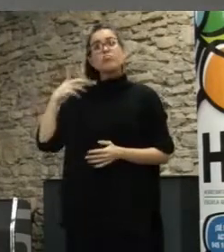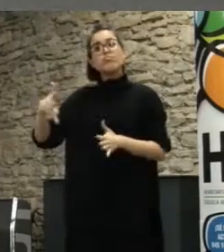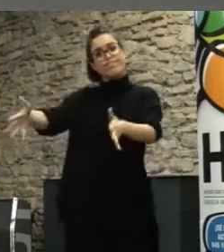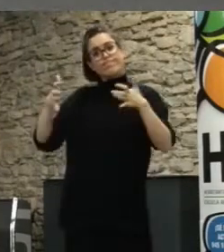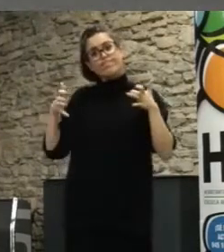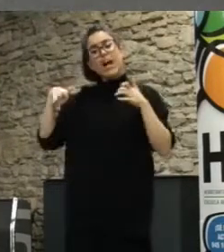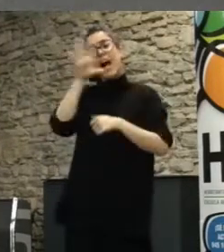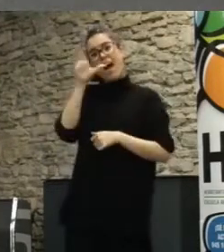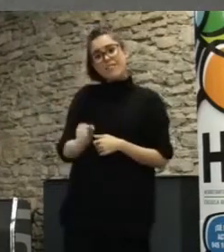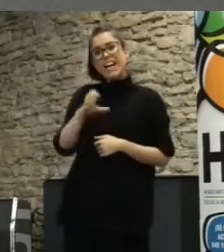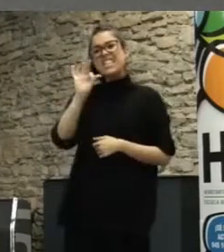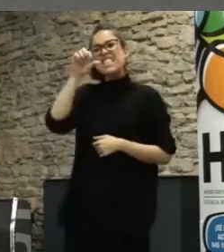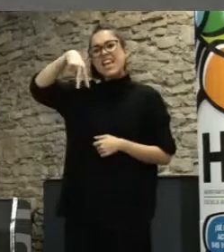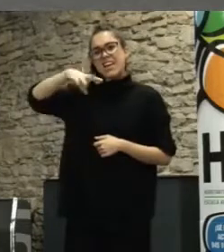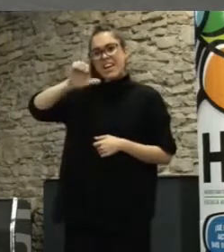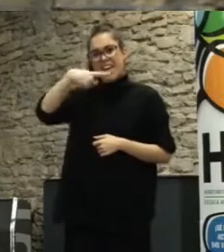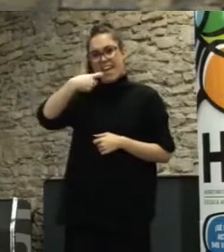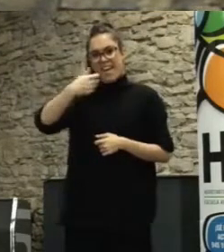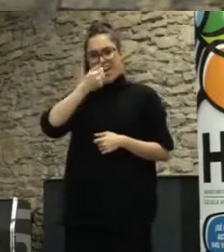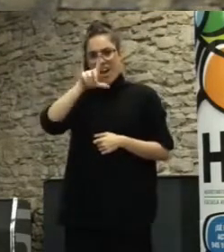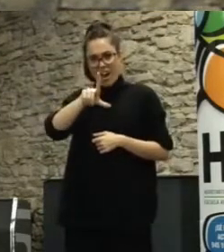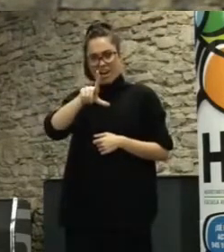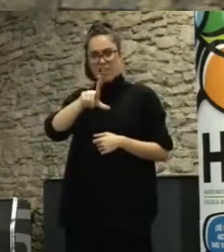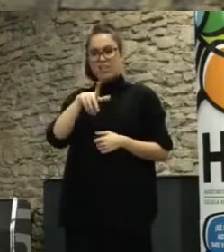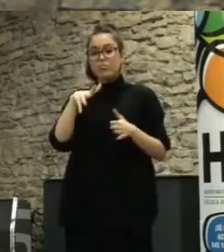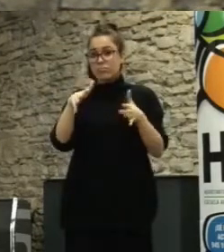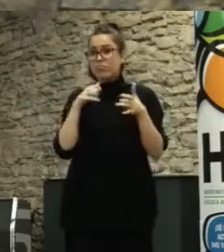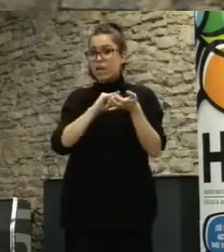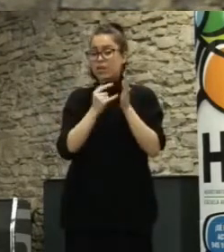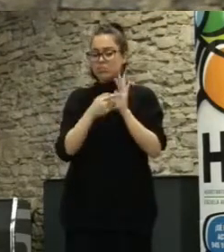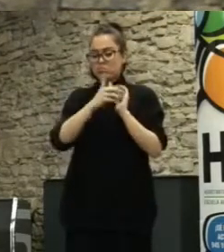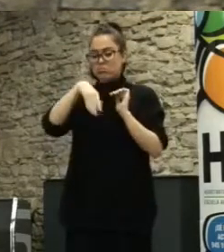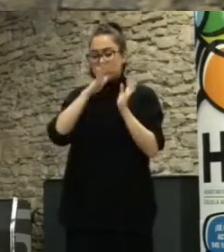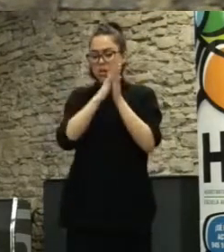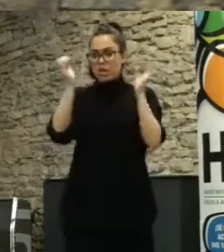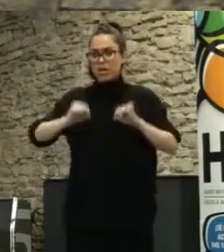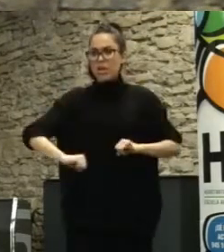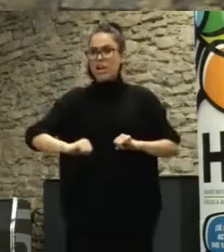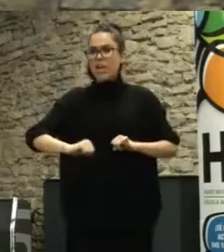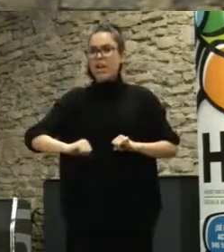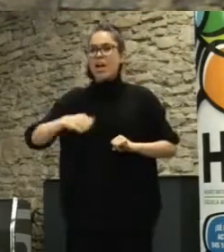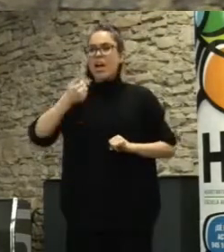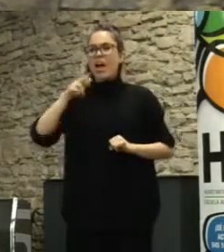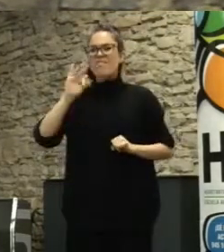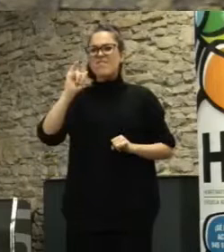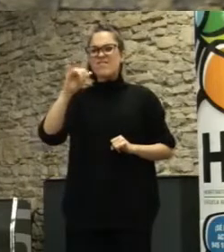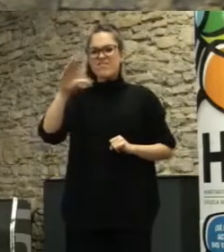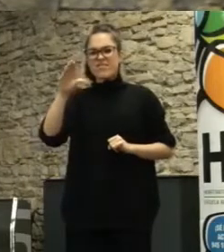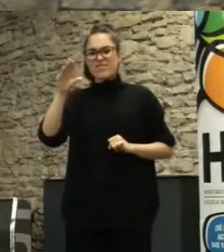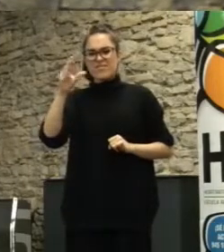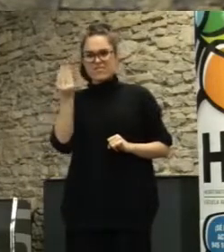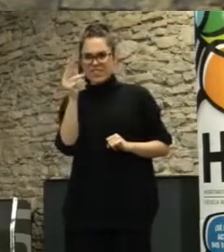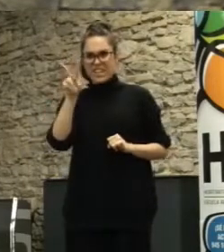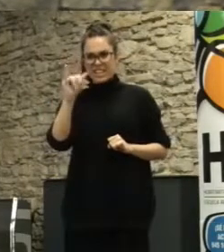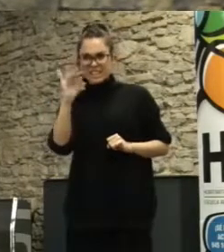un mentor de Senegal y fue un hicimos una especie de acuerdo con Africtivits que es un colectivo de blogueros